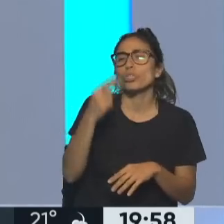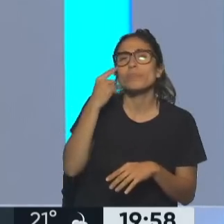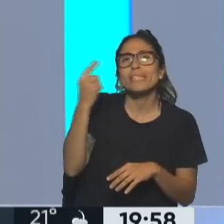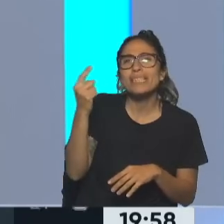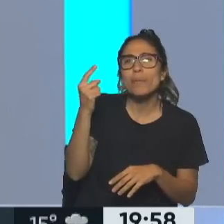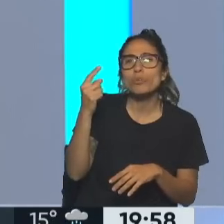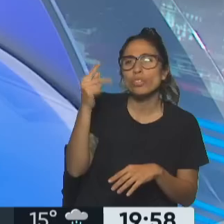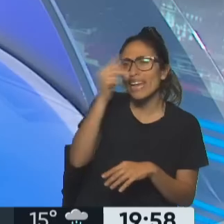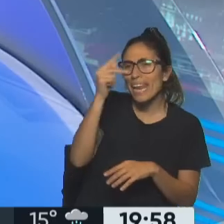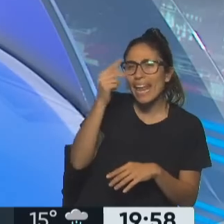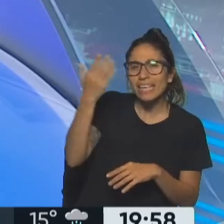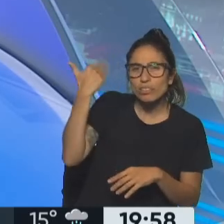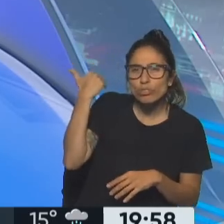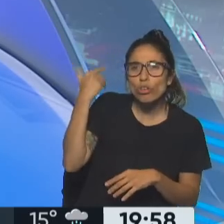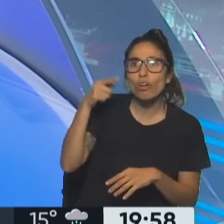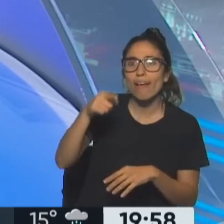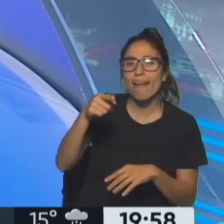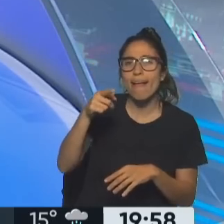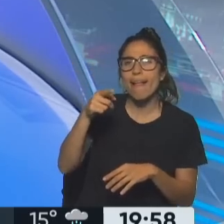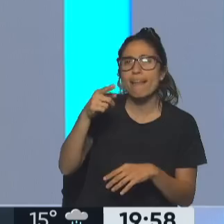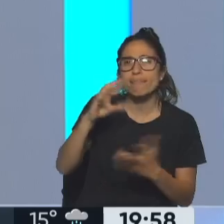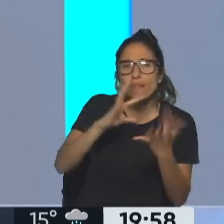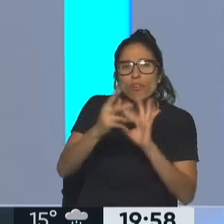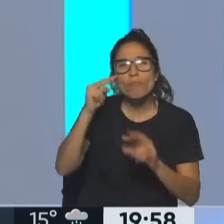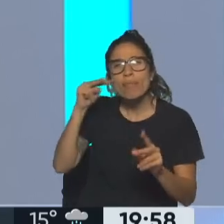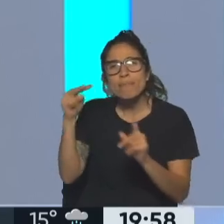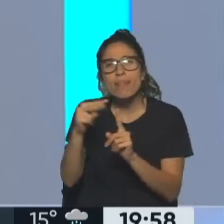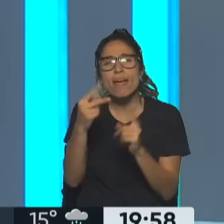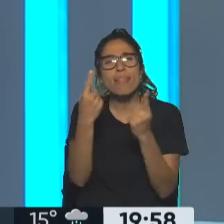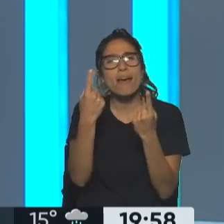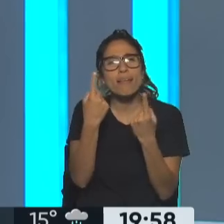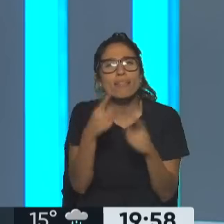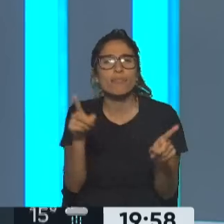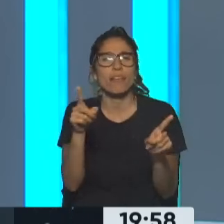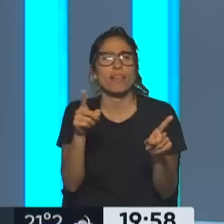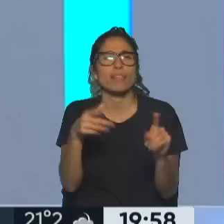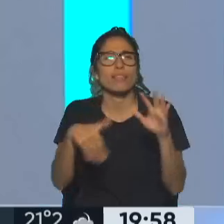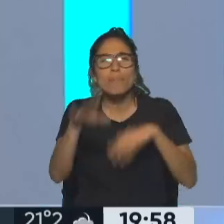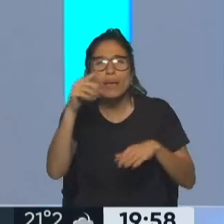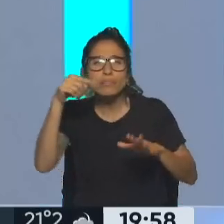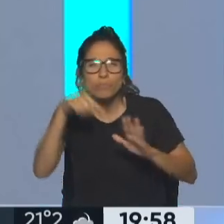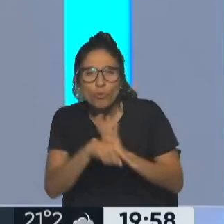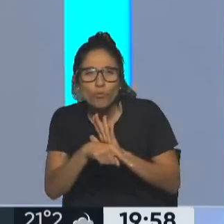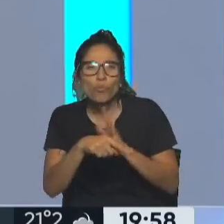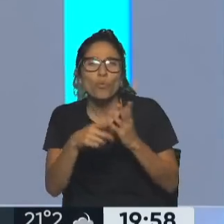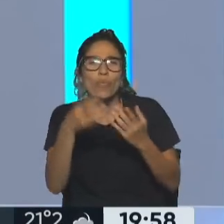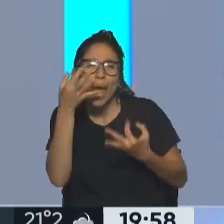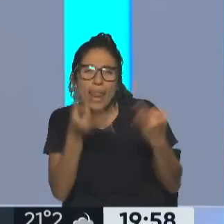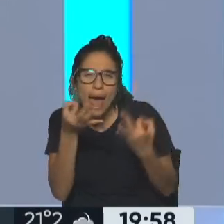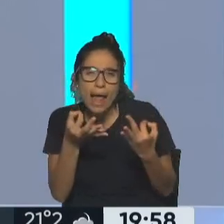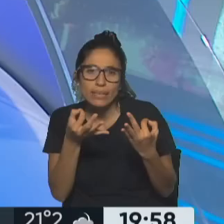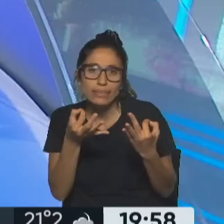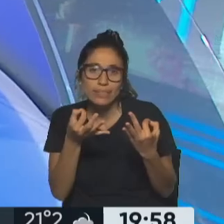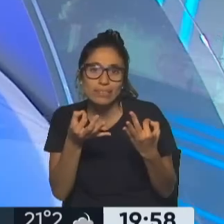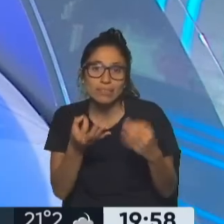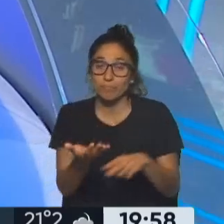unidad y de amplitud enorme. Y Néstor tenía una... Empezamos, acuérdense, con más desocupados que